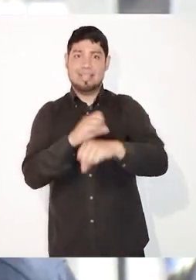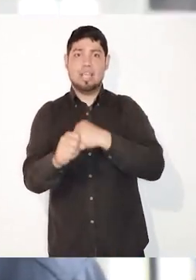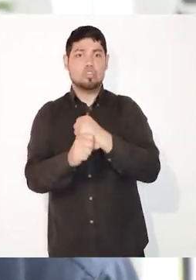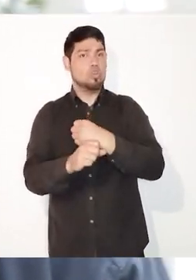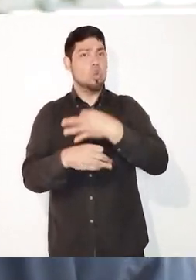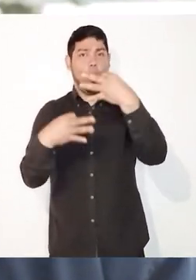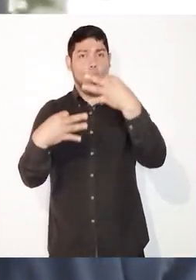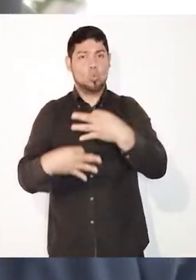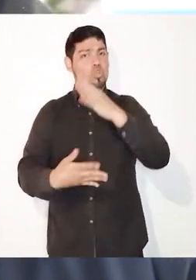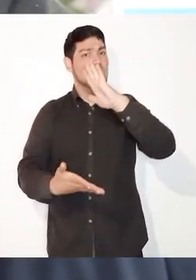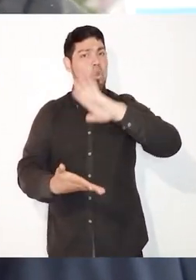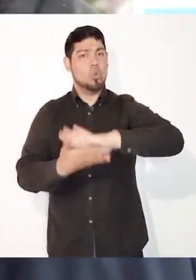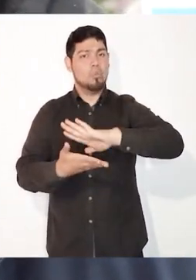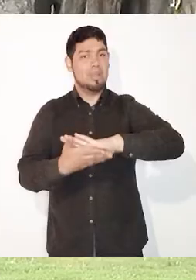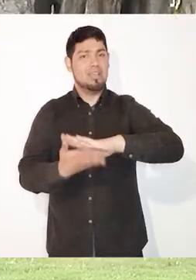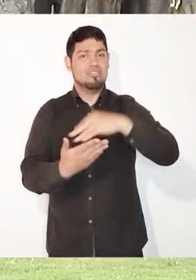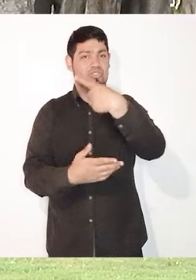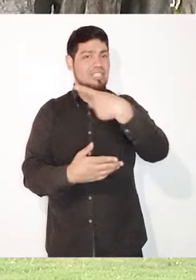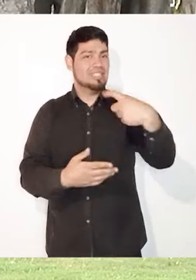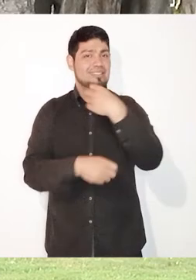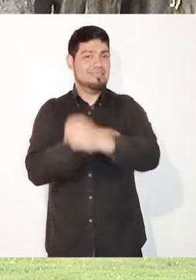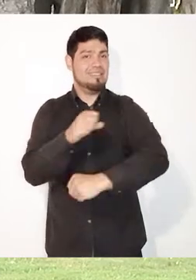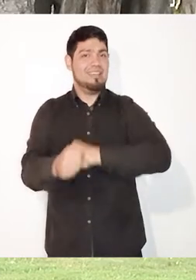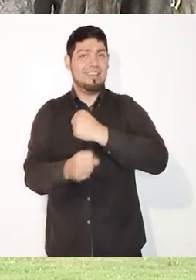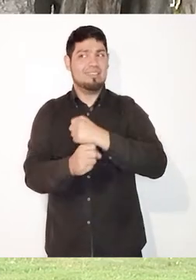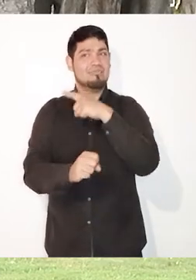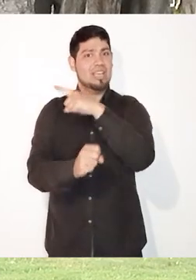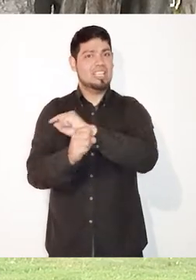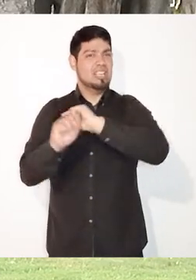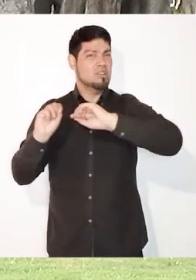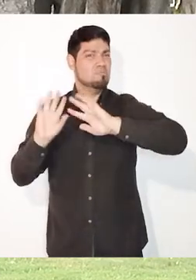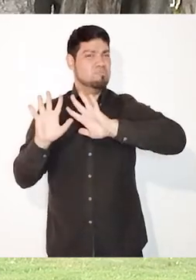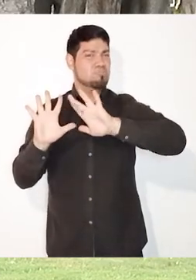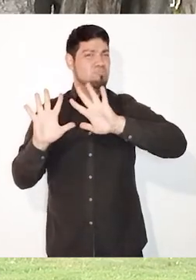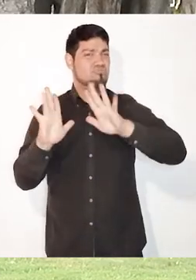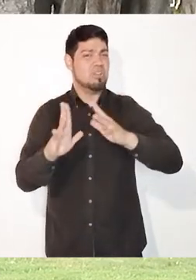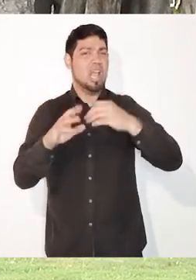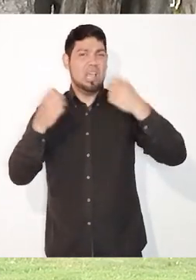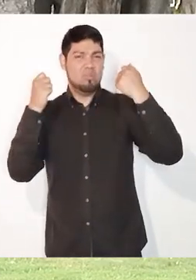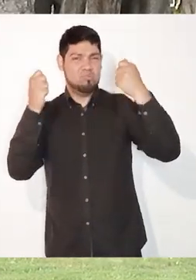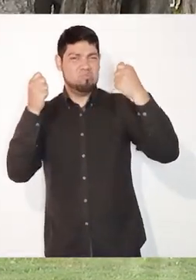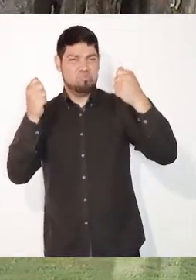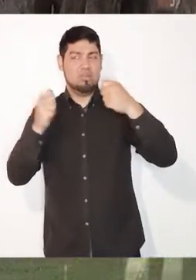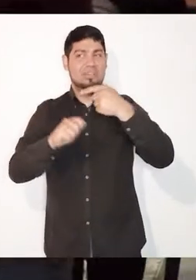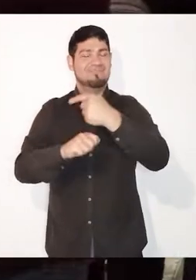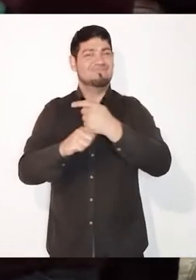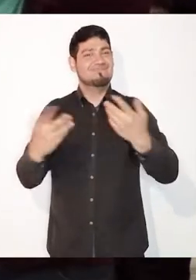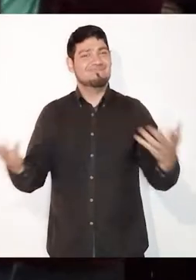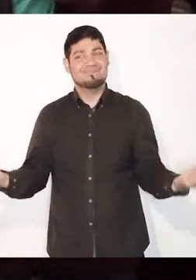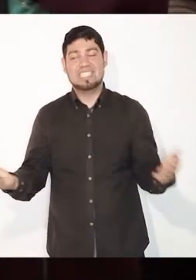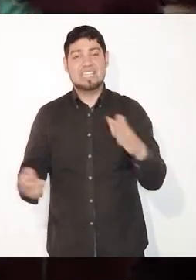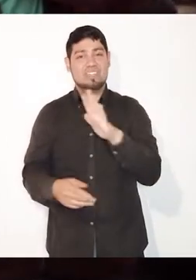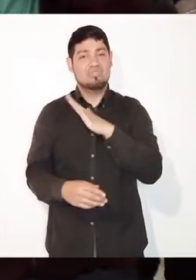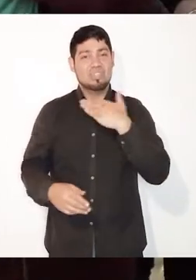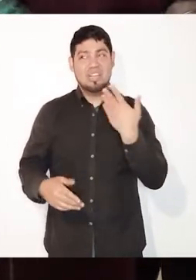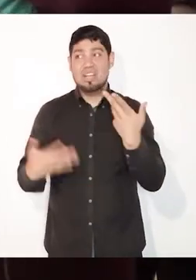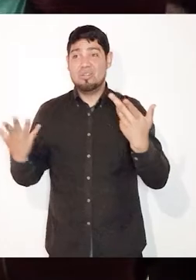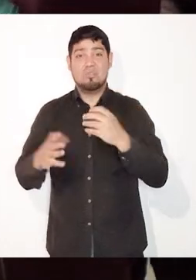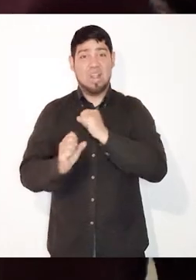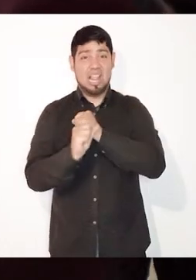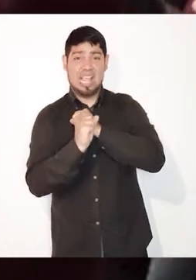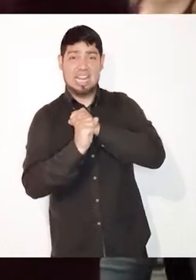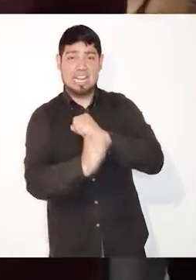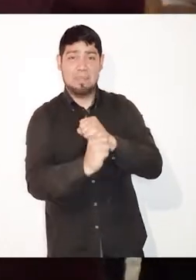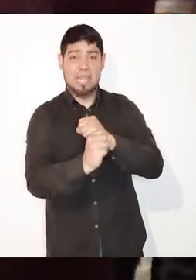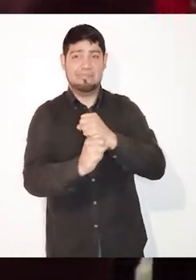se cumplen 100 años de aquellos sucesos. Fue una huelga general que terminó en tragedia, producto de la